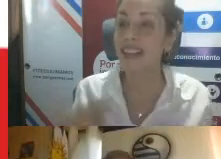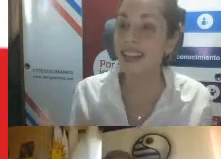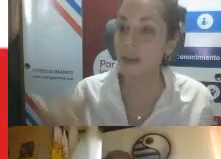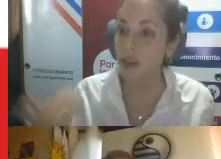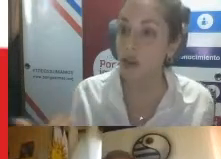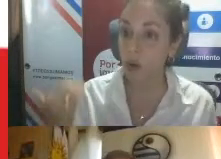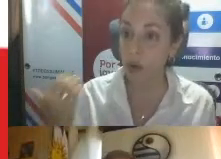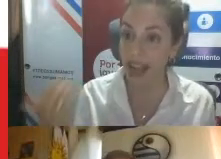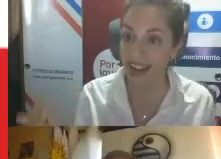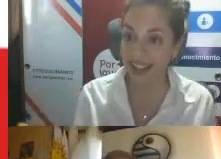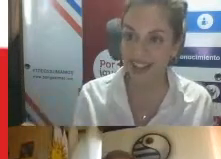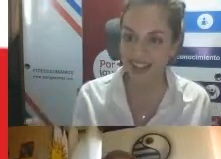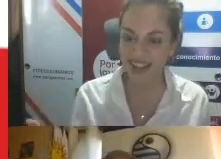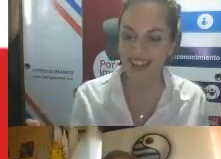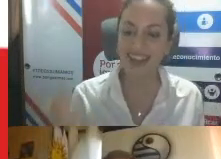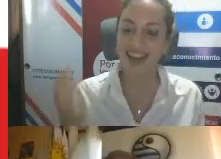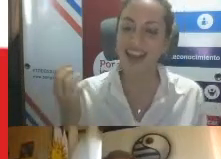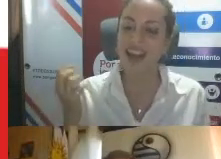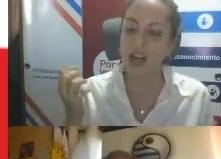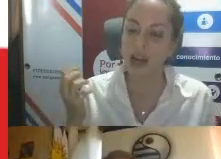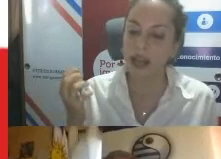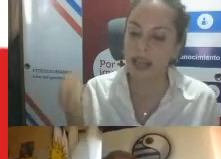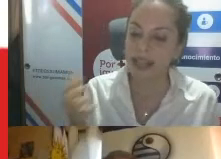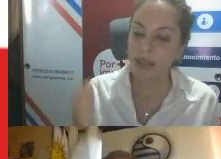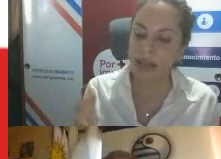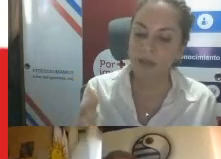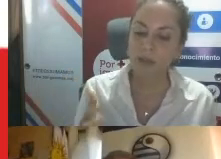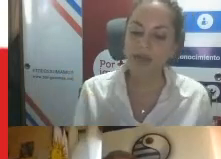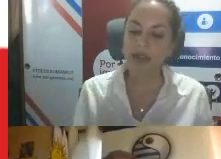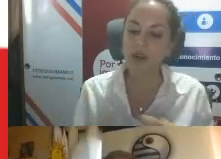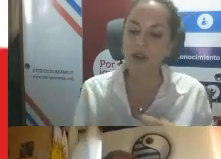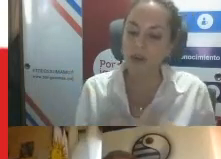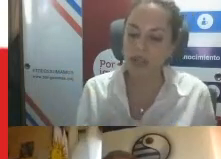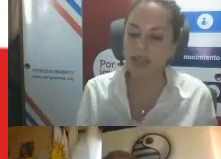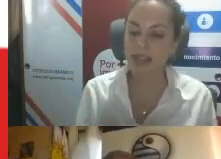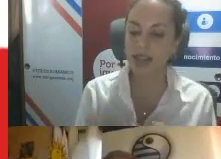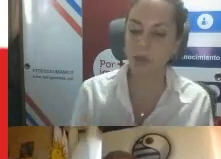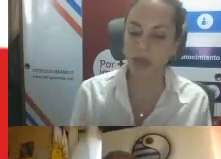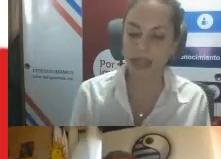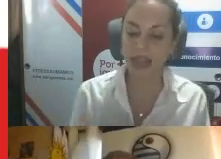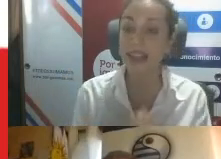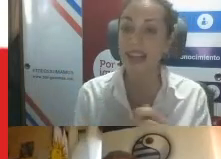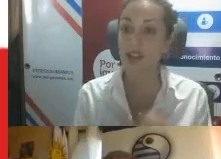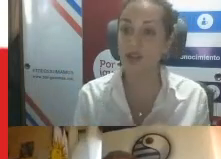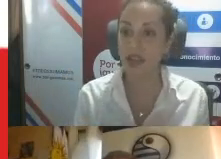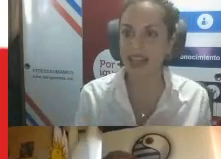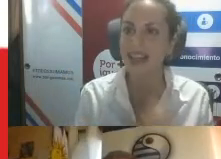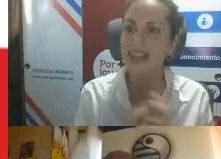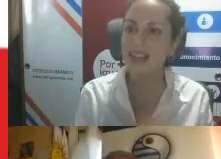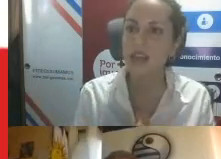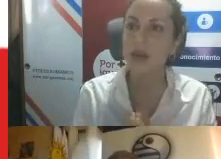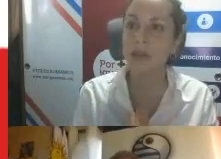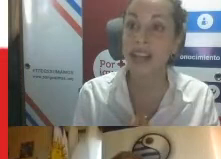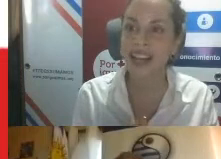acceder a servicios regulares, y también poder ser contribuyentes de la comunidad y de la sociedad.